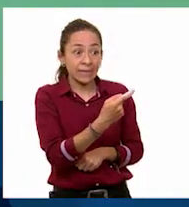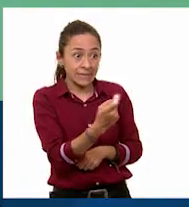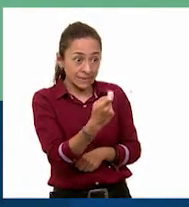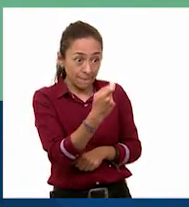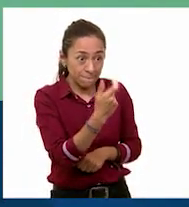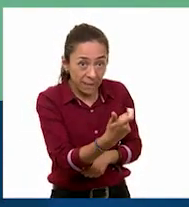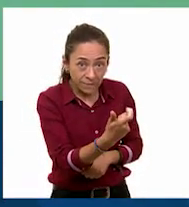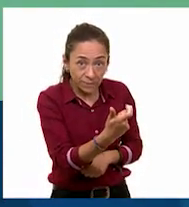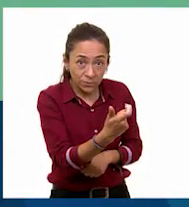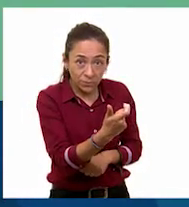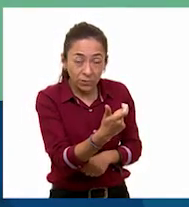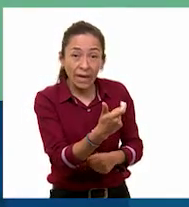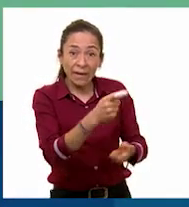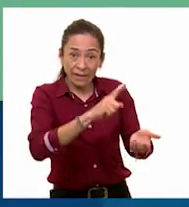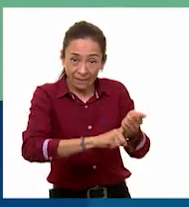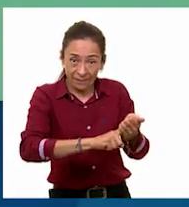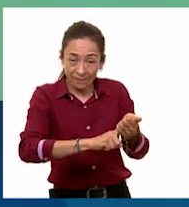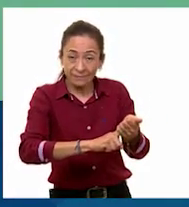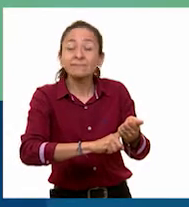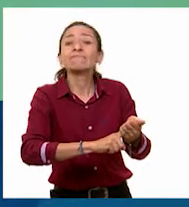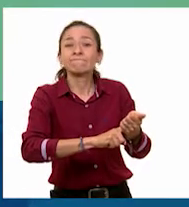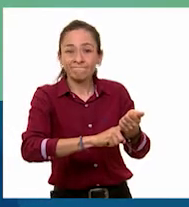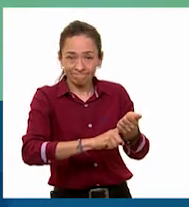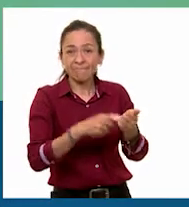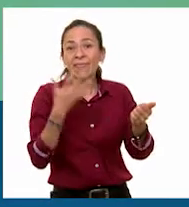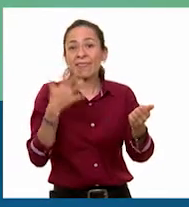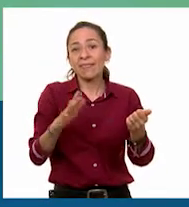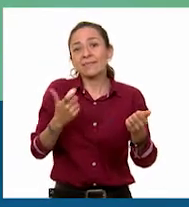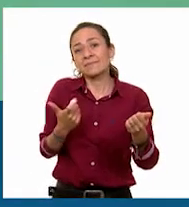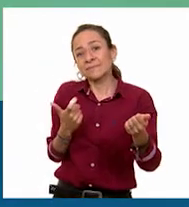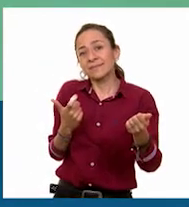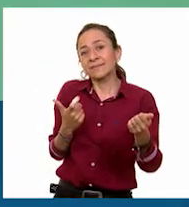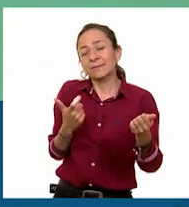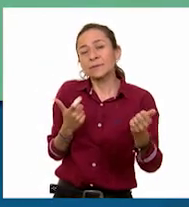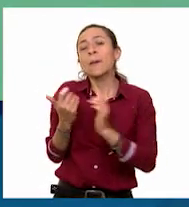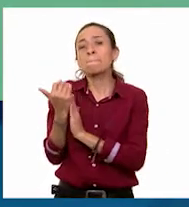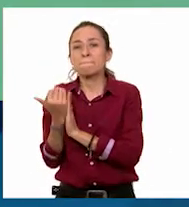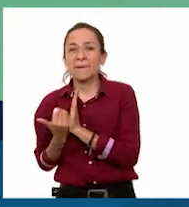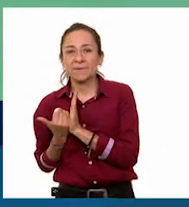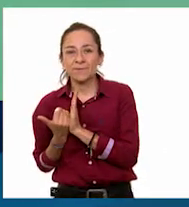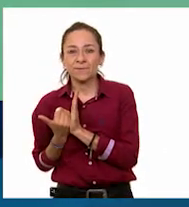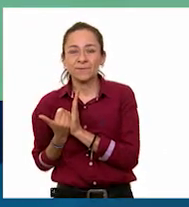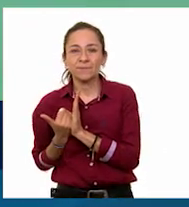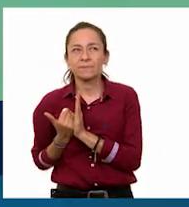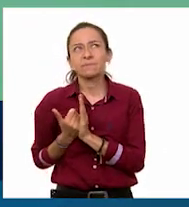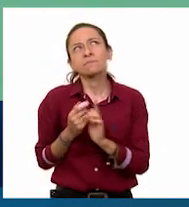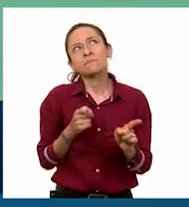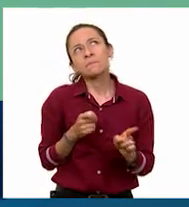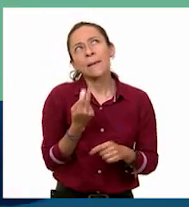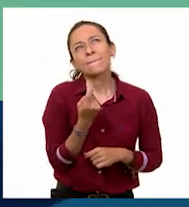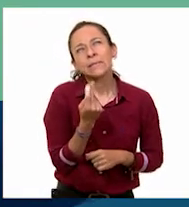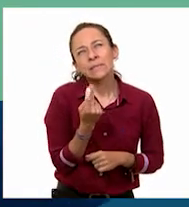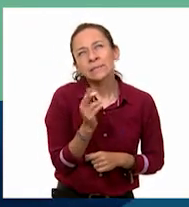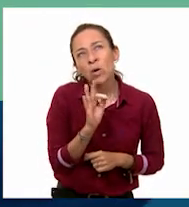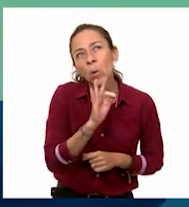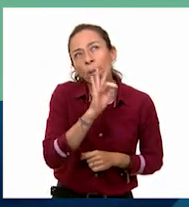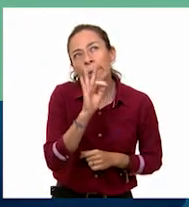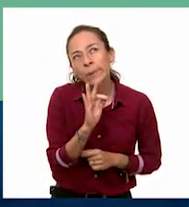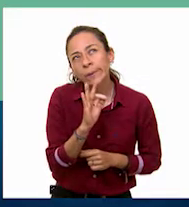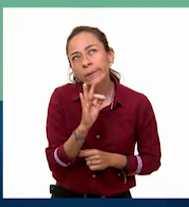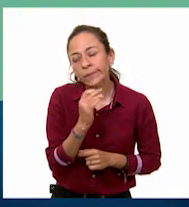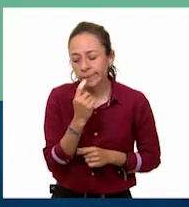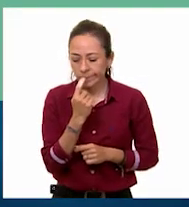compra se descuentan 10 pesos. El de 25% significa que